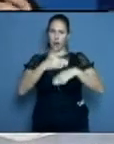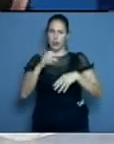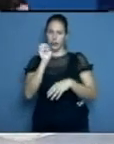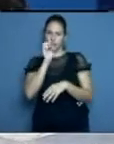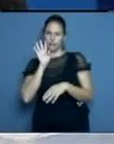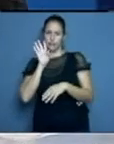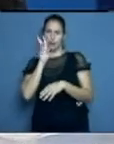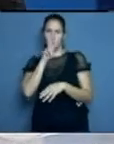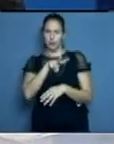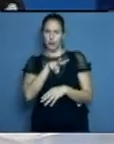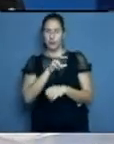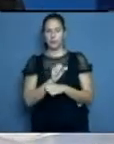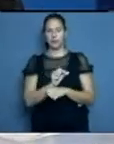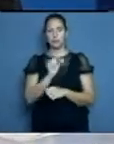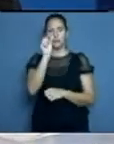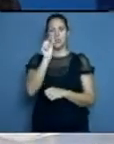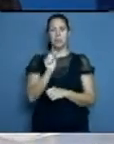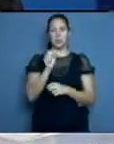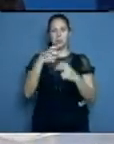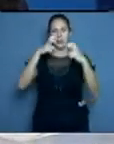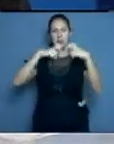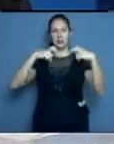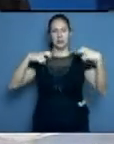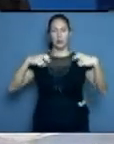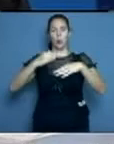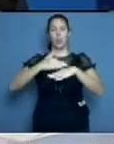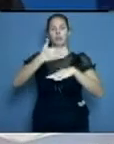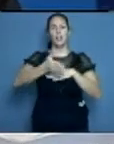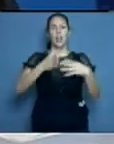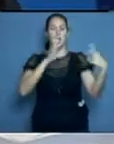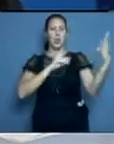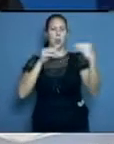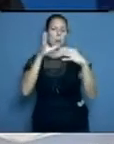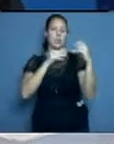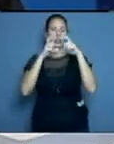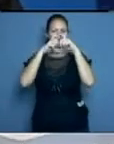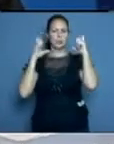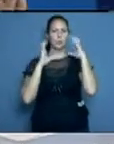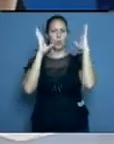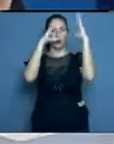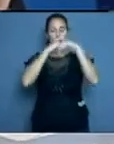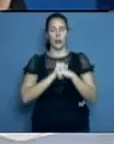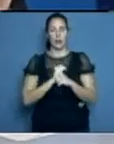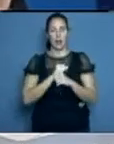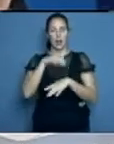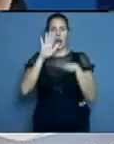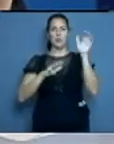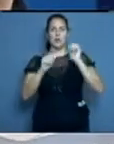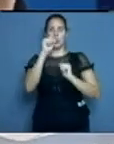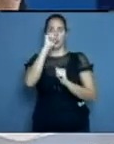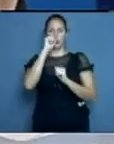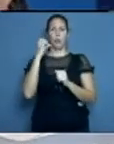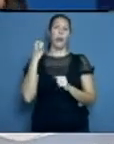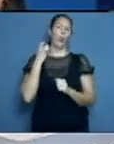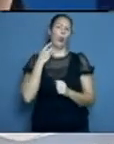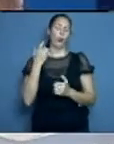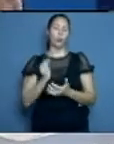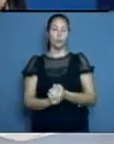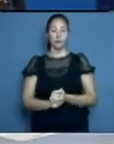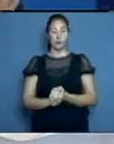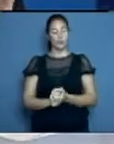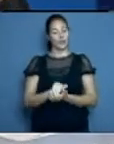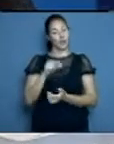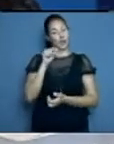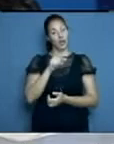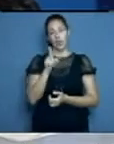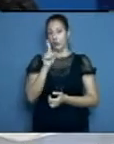vecinos. Eso hay que evitarlo. La gente tiene que estar bien consciente de que esto es una enfermedad que puede evolucionar hacia la gravedad. Es